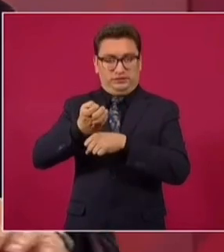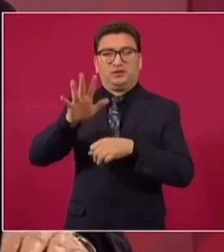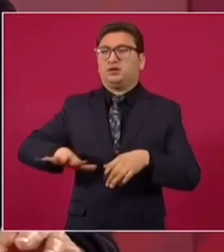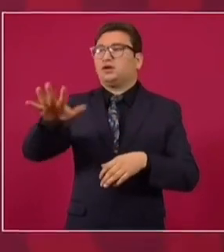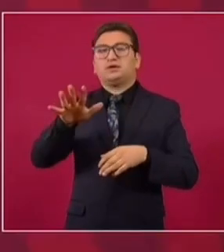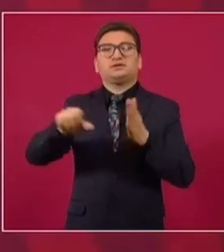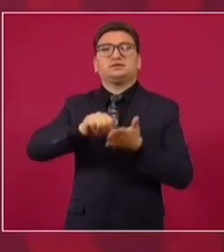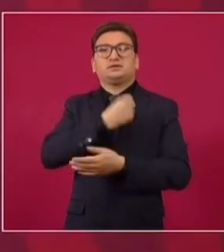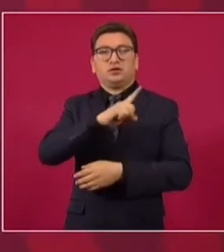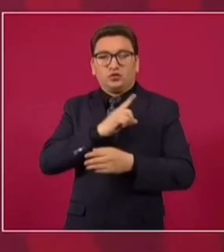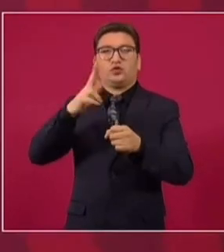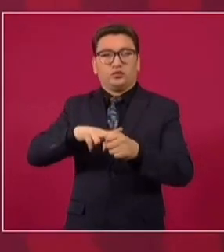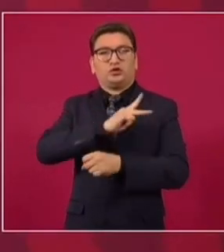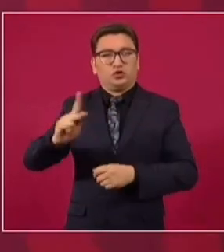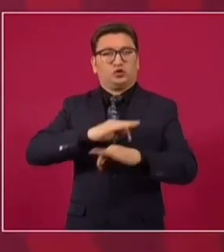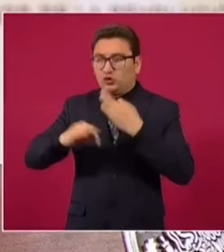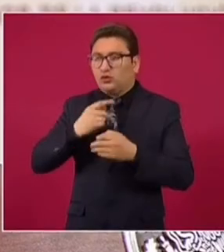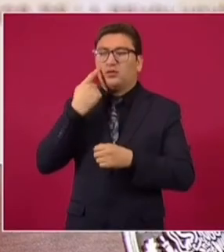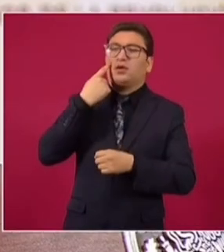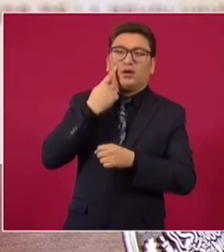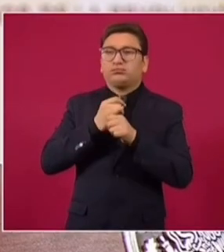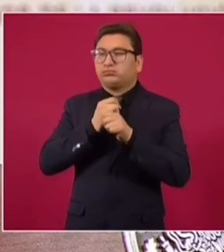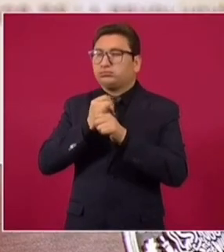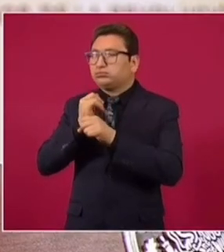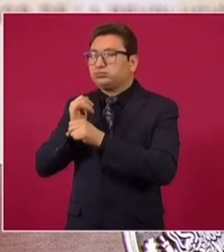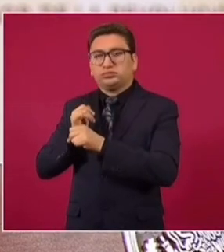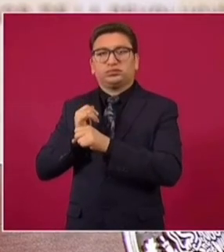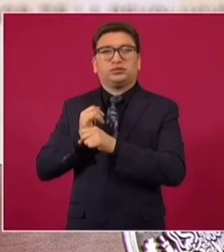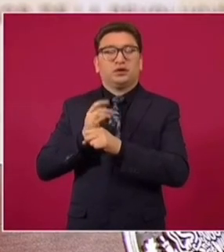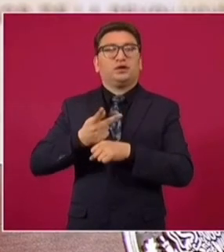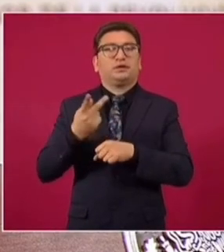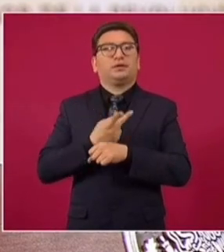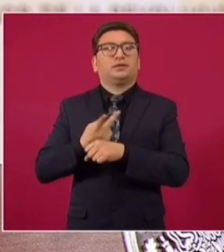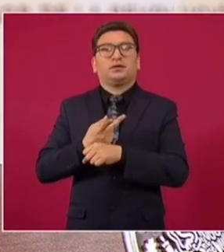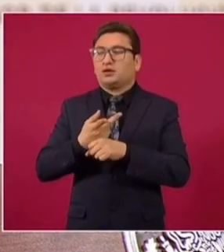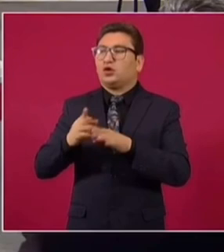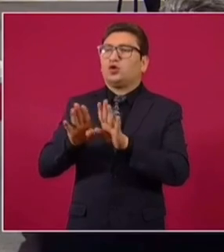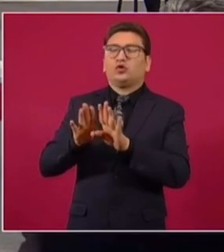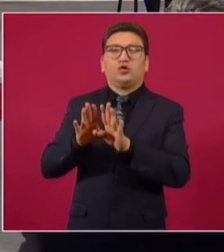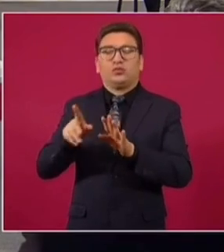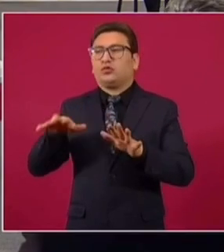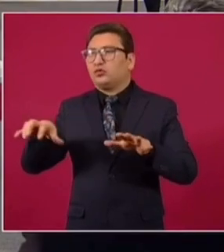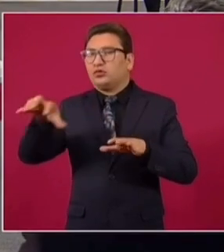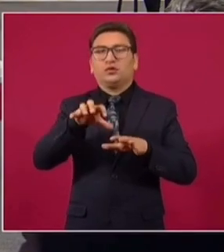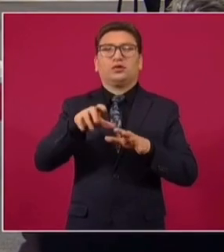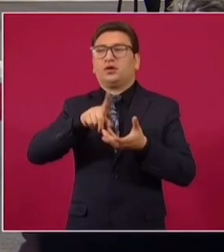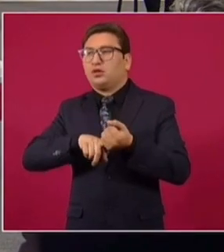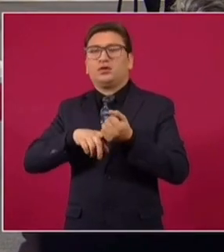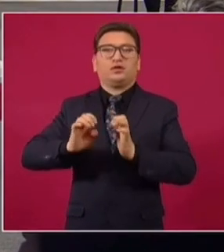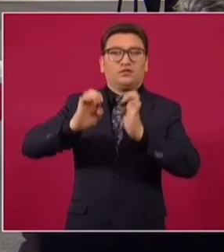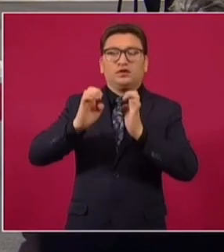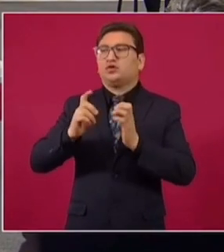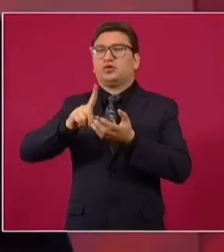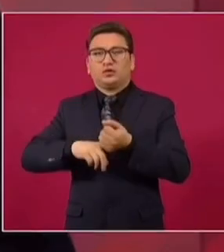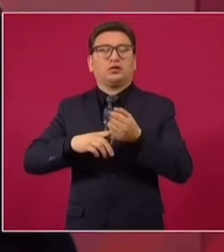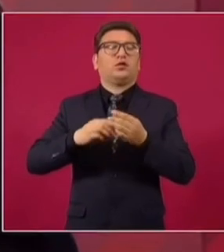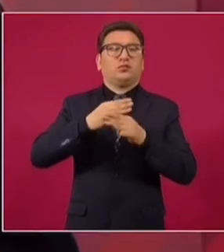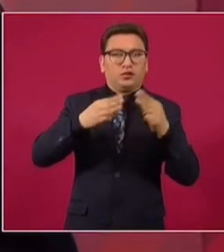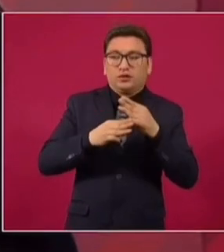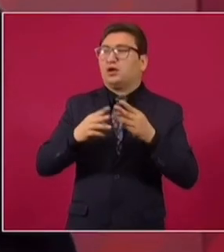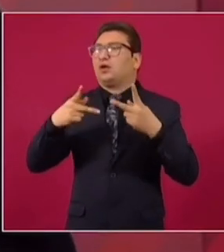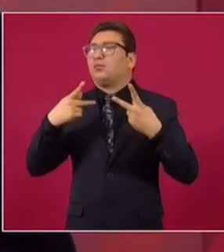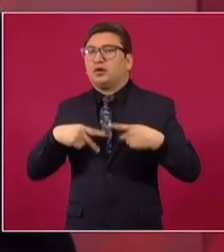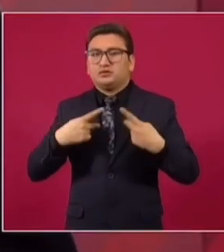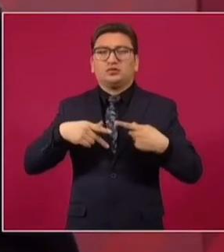todos los centros de salud, todos los hospitales, y se hace un levantamiento sobre cómo está la infraestructura, cómo están los equipos, si hay médicos,